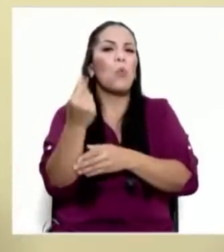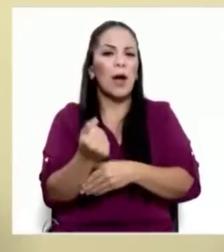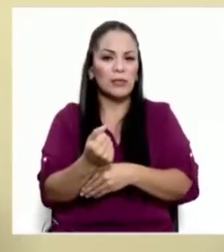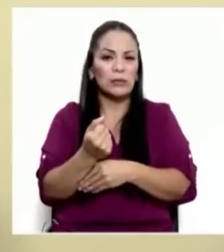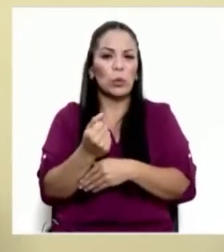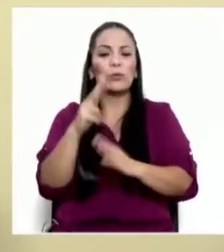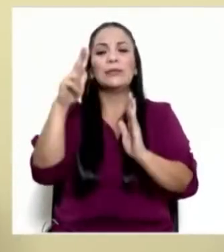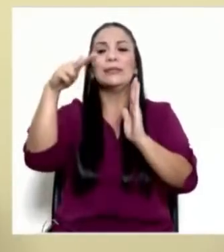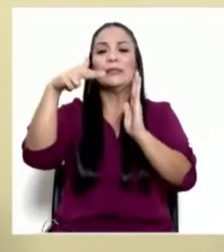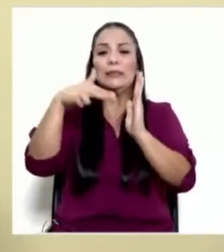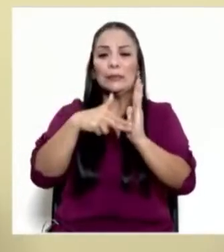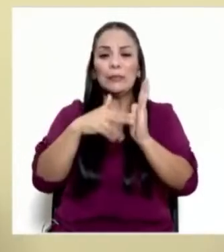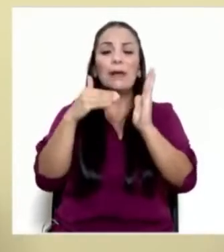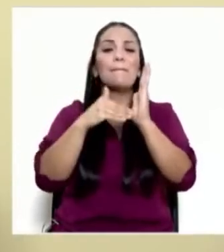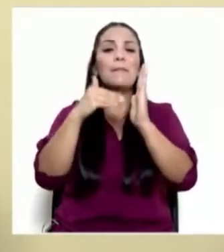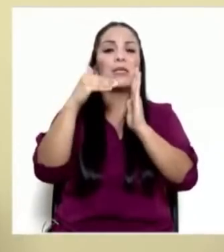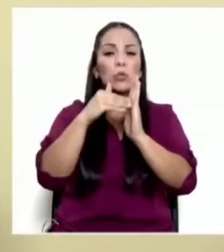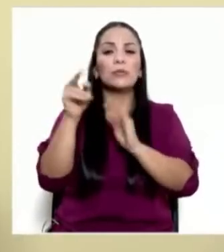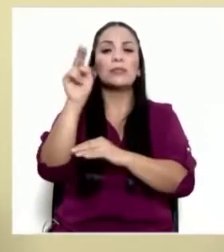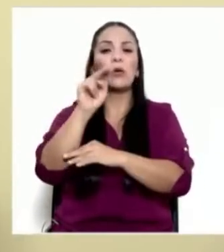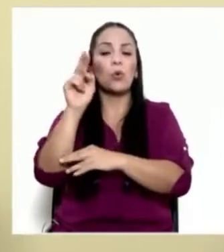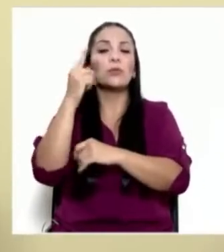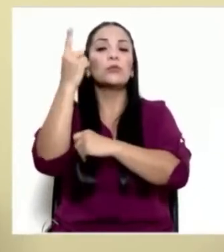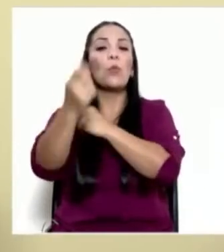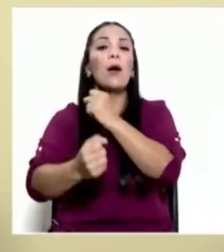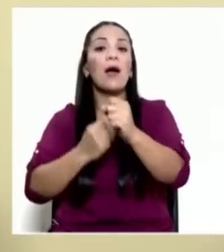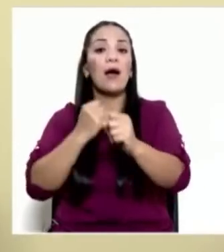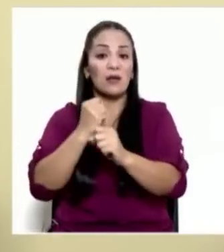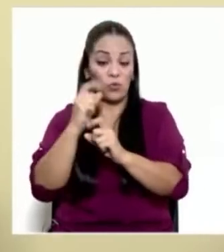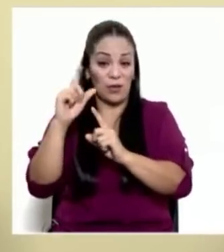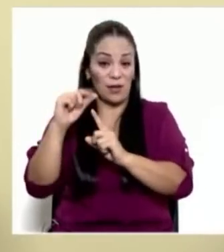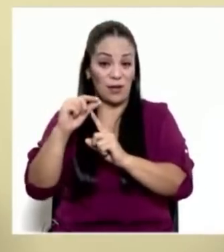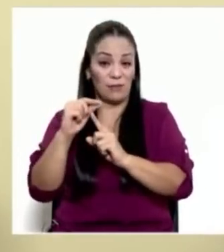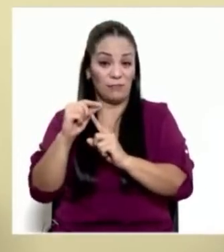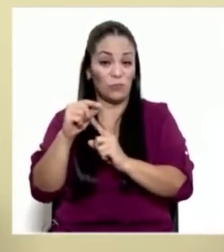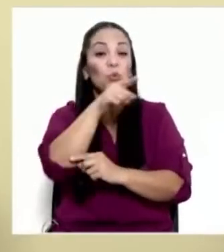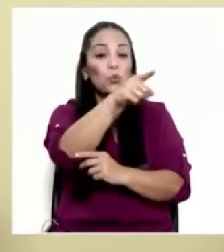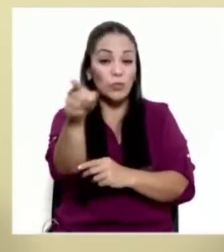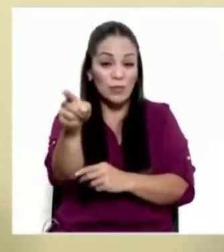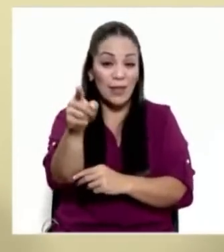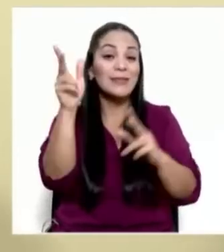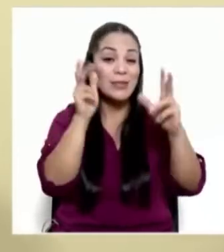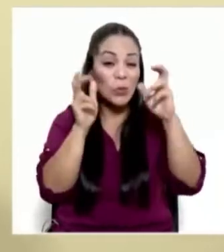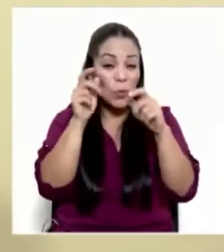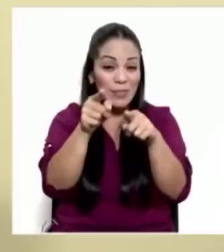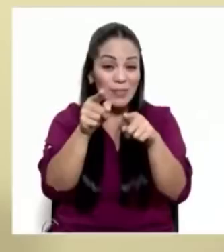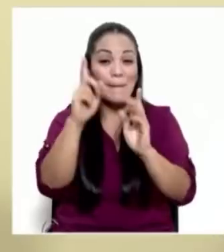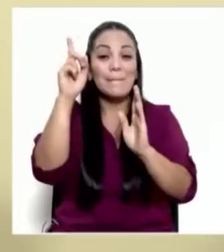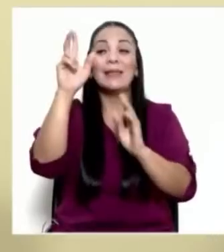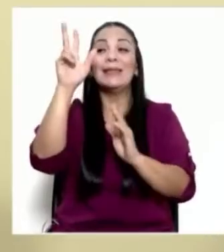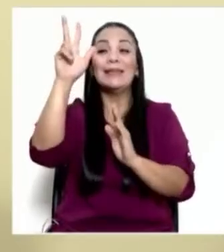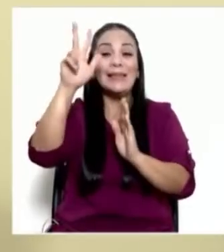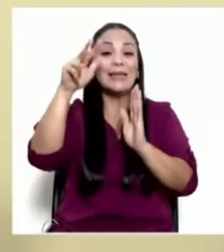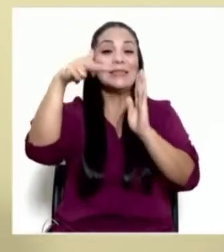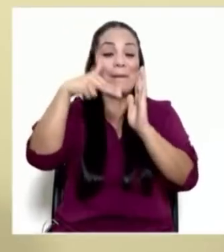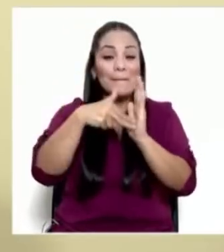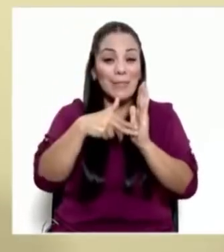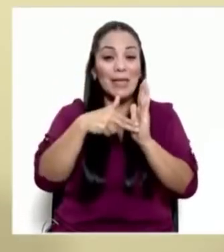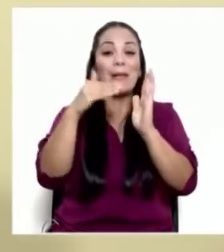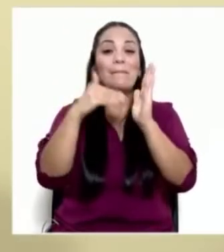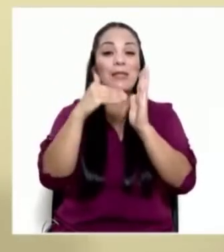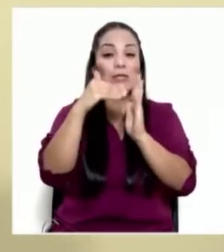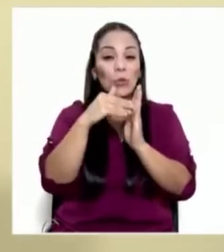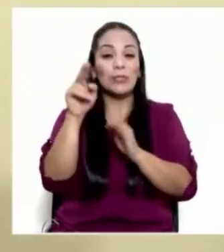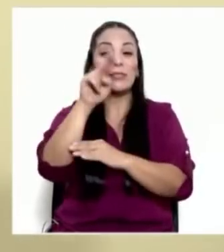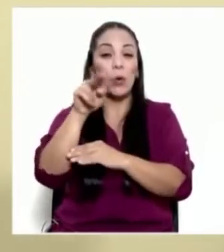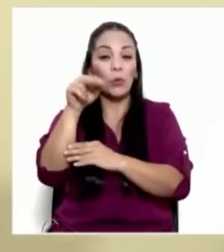mil millones de colones al año. Óiganlo, costarrizantes, 3 mil millones de colones al